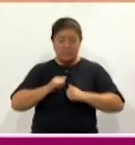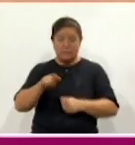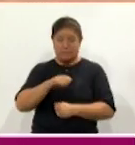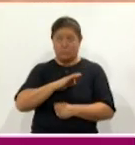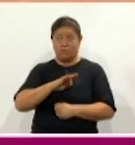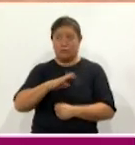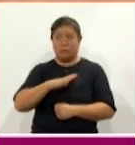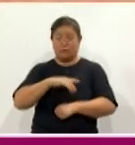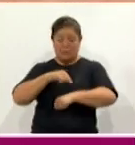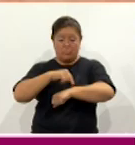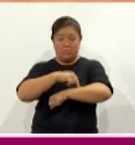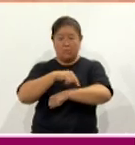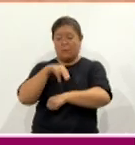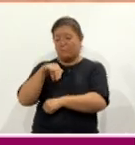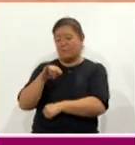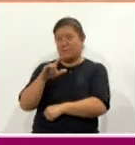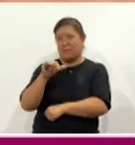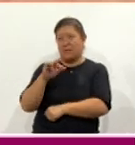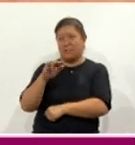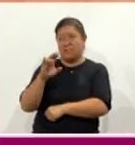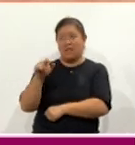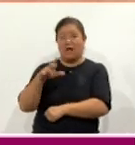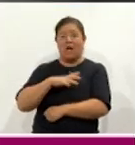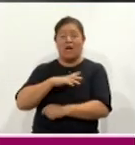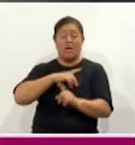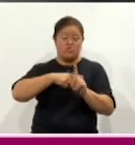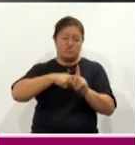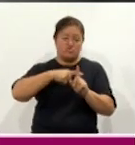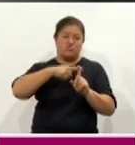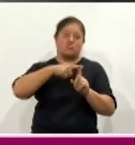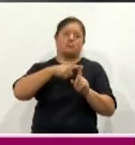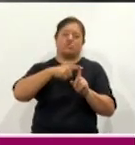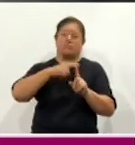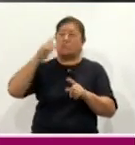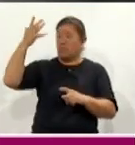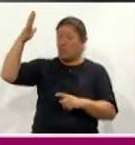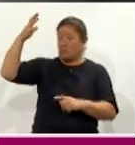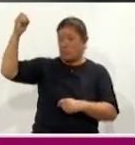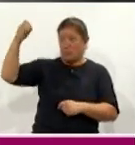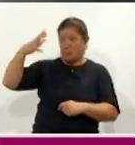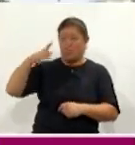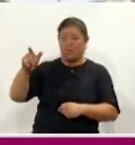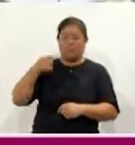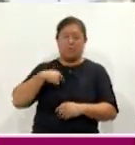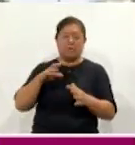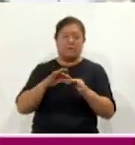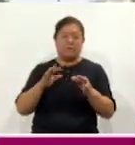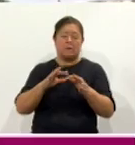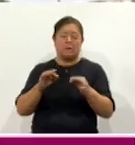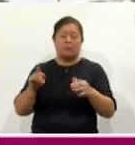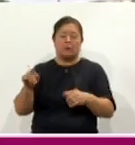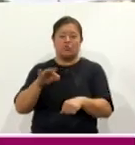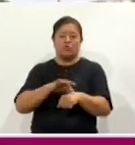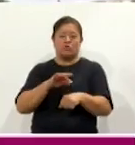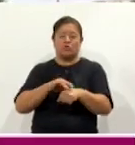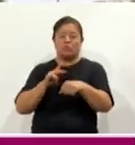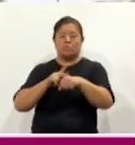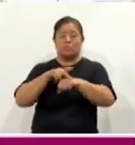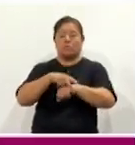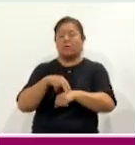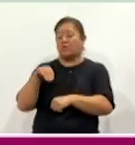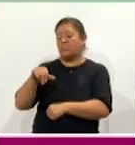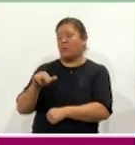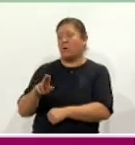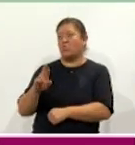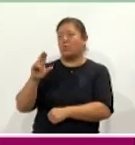síntomas de milaria, enfermedad causada por las altas temperaturas y los rayos solares, como explica la dermatóloga Maura Galindo Matos.